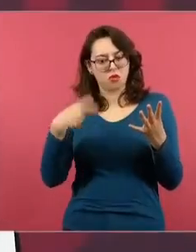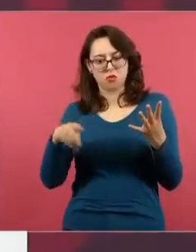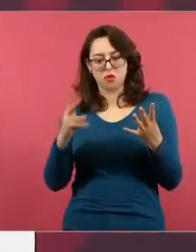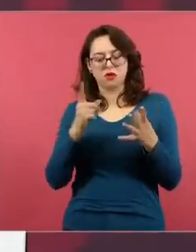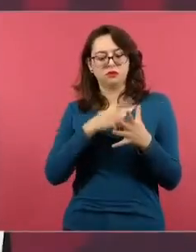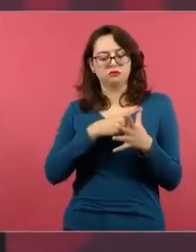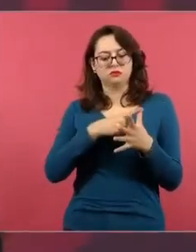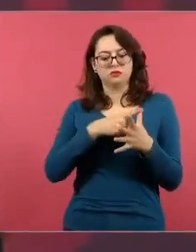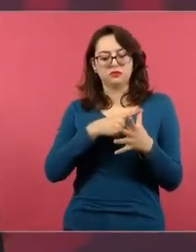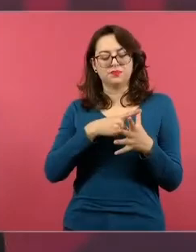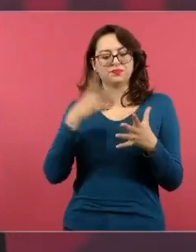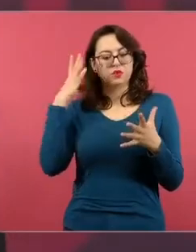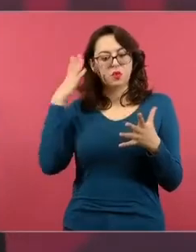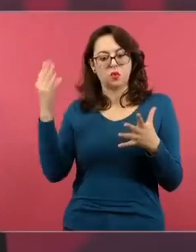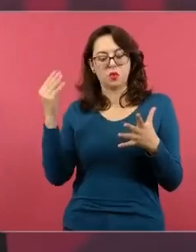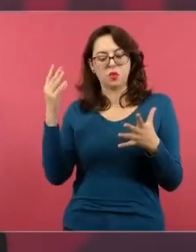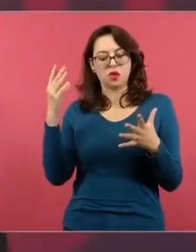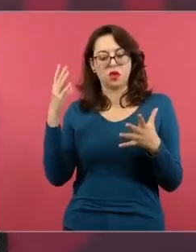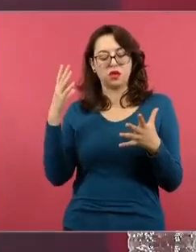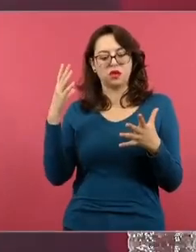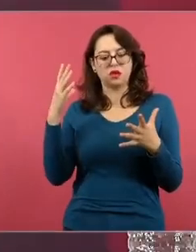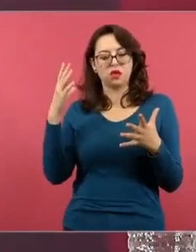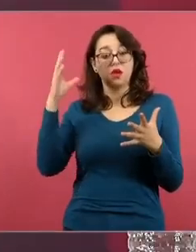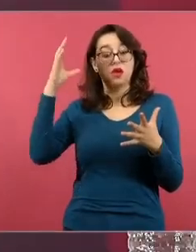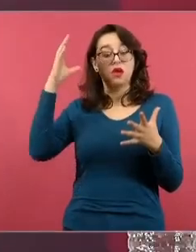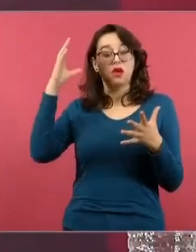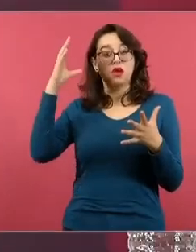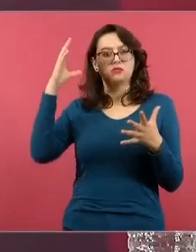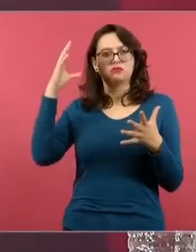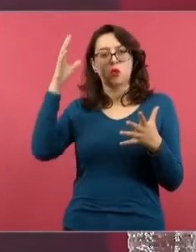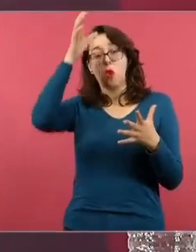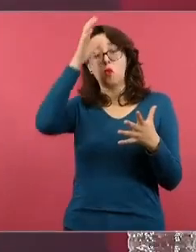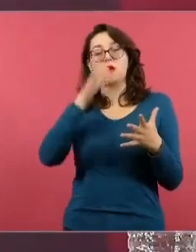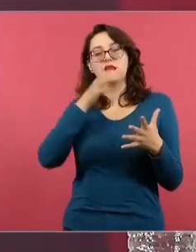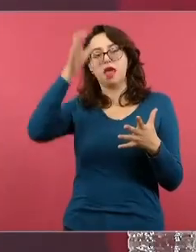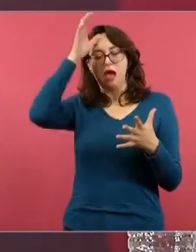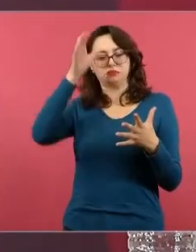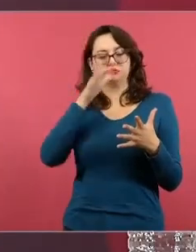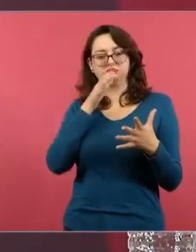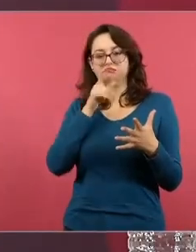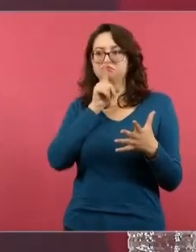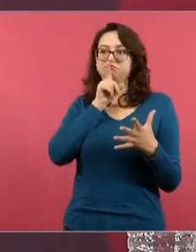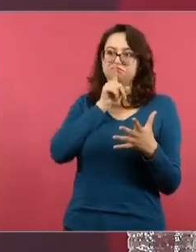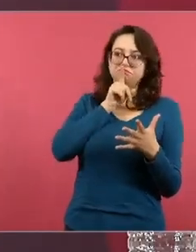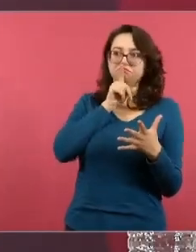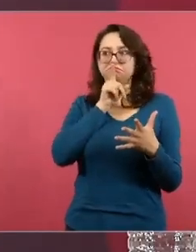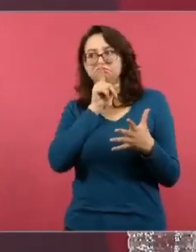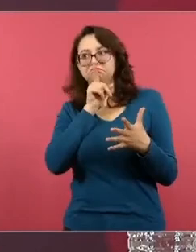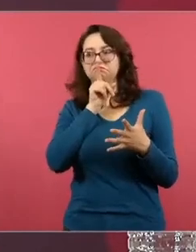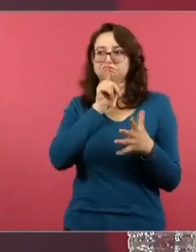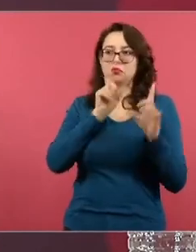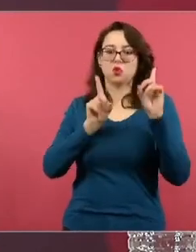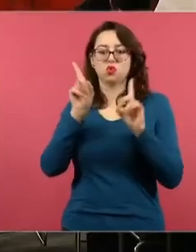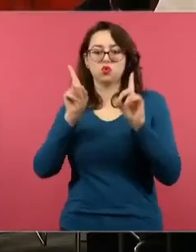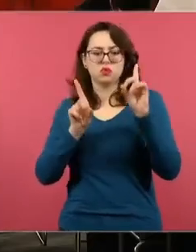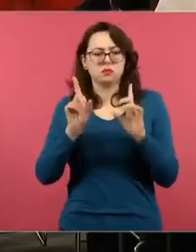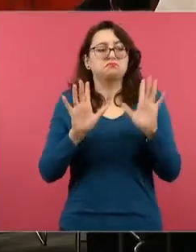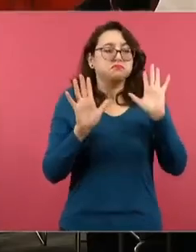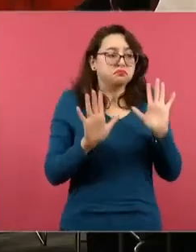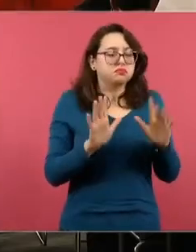abstuvo pero sin embargo vamos a esperar se siguen todos los procesos a la brevedad estarán ya los